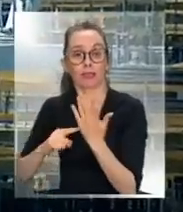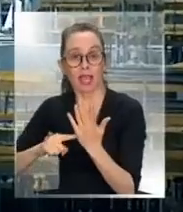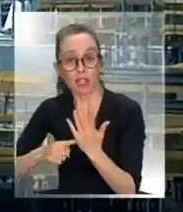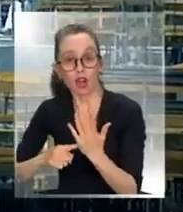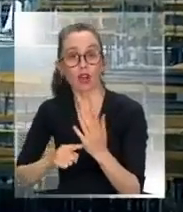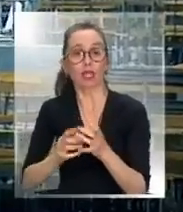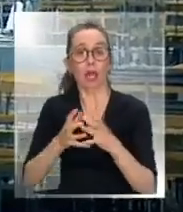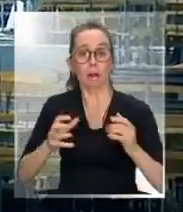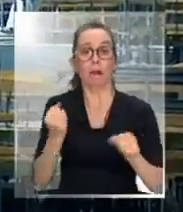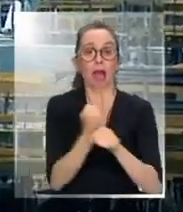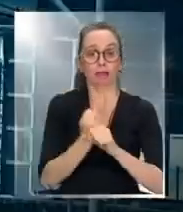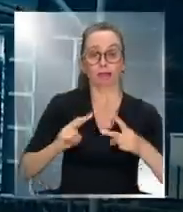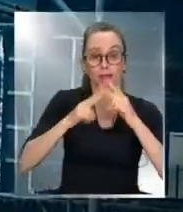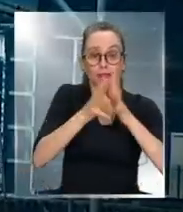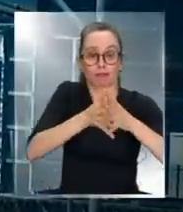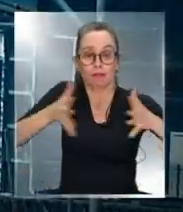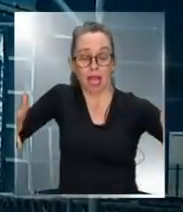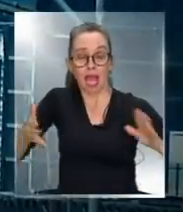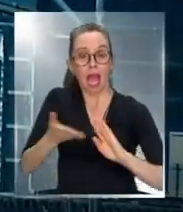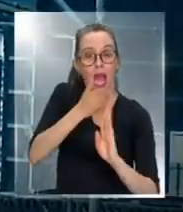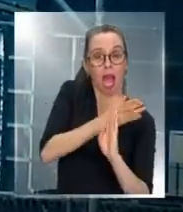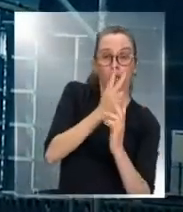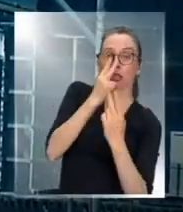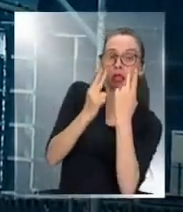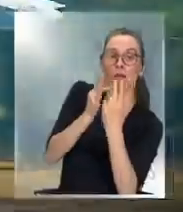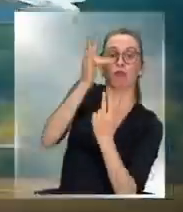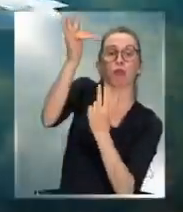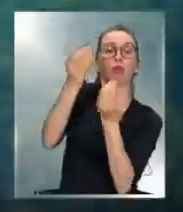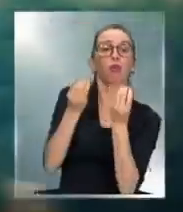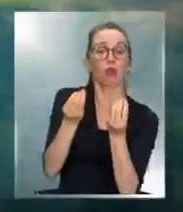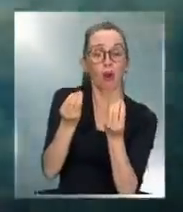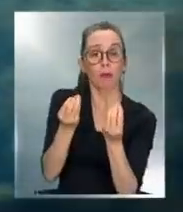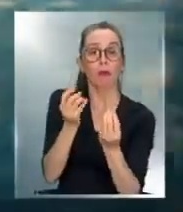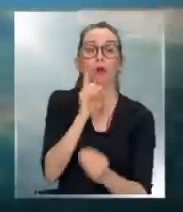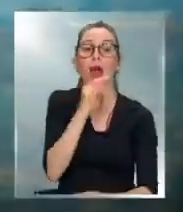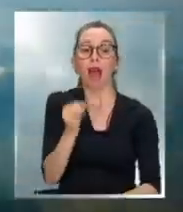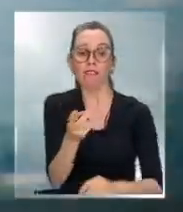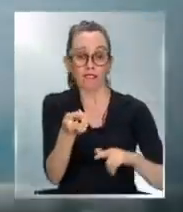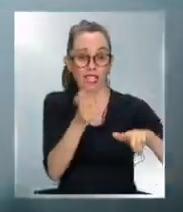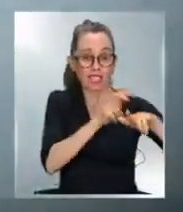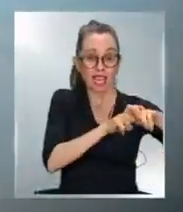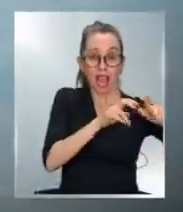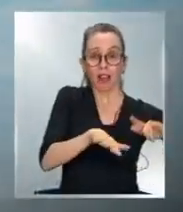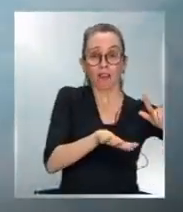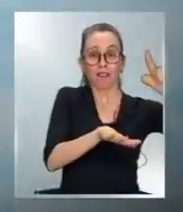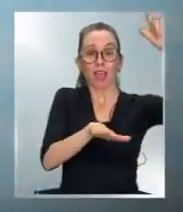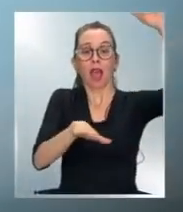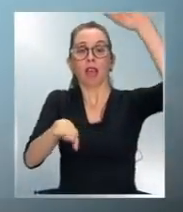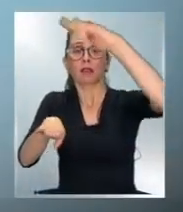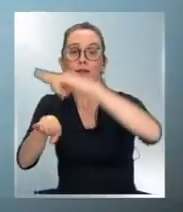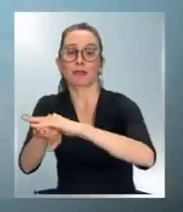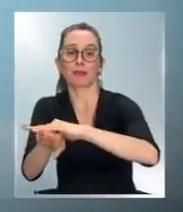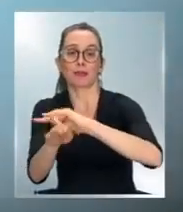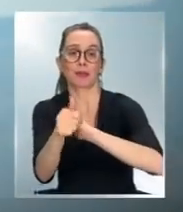avance en infraestructura y el anticiparse al nuevo escenario podría generar que al final del viaje su vuelo llegue a buen puerto.